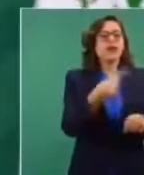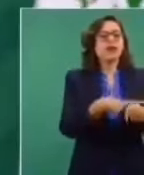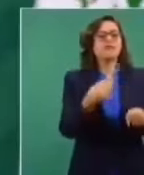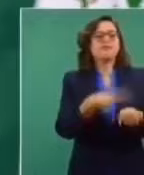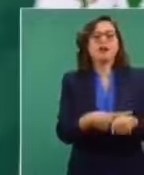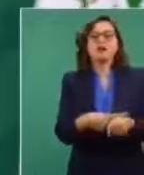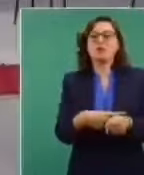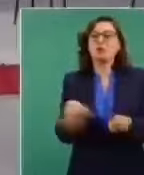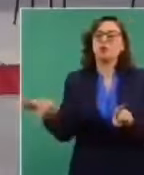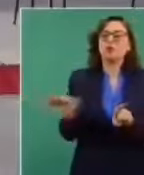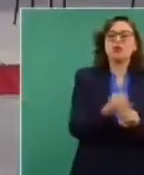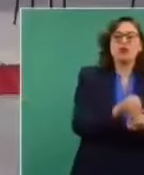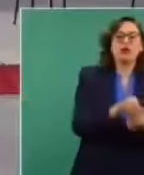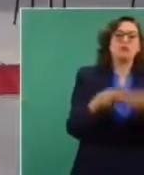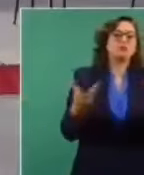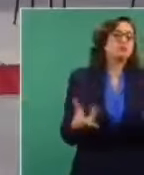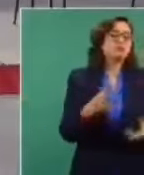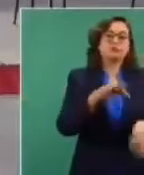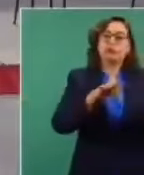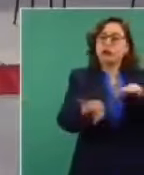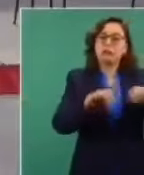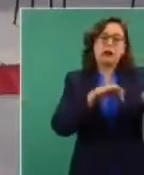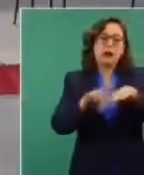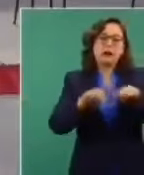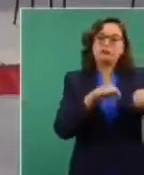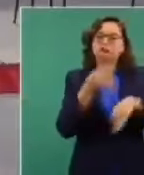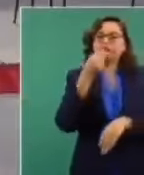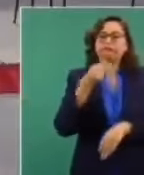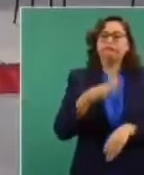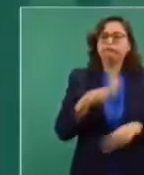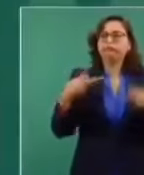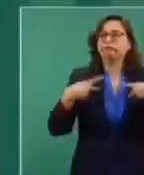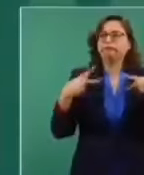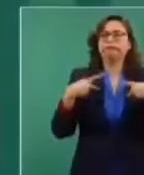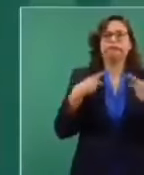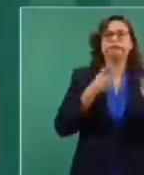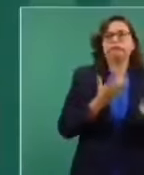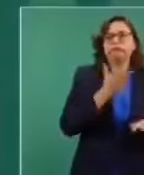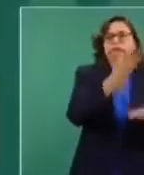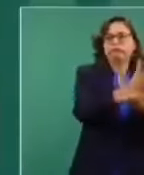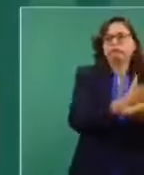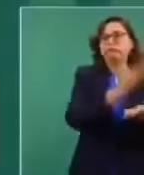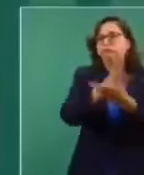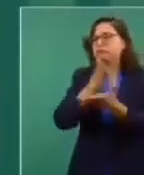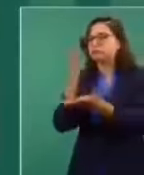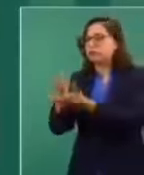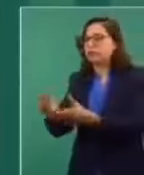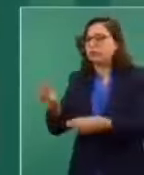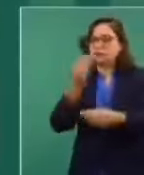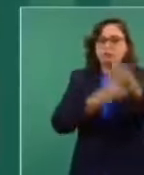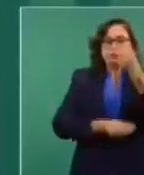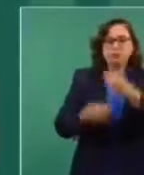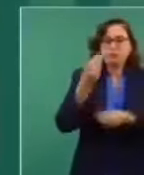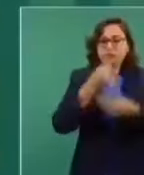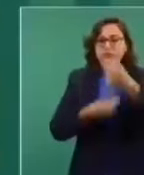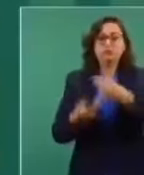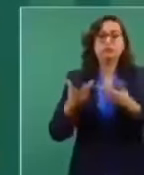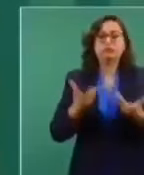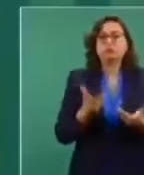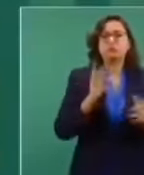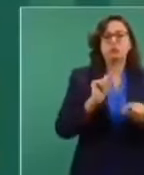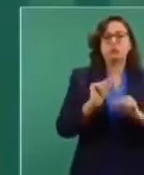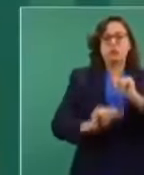recorrido el país y ahí ha tenido contacto con la gente, con los alimentos y reforzó su